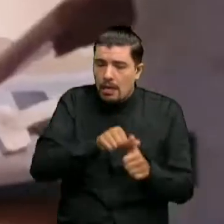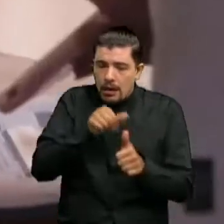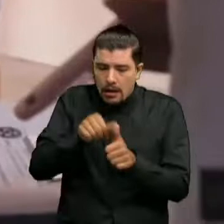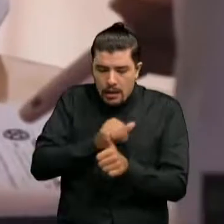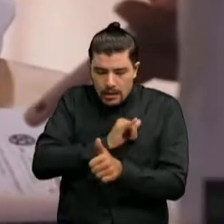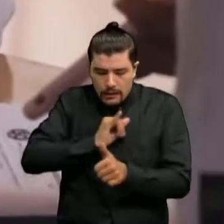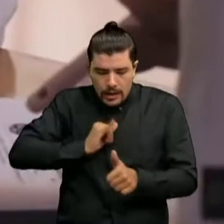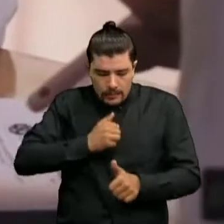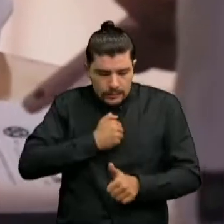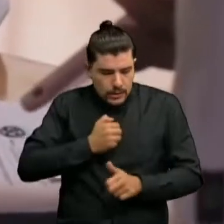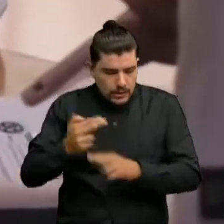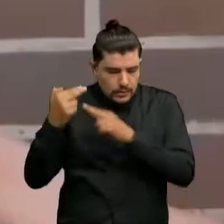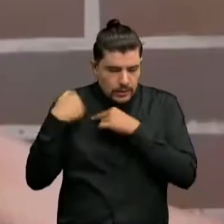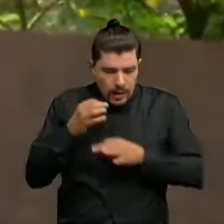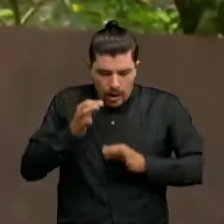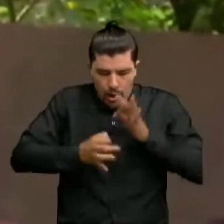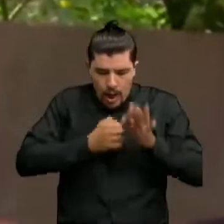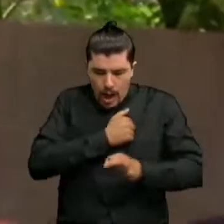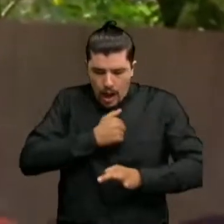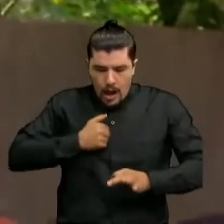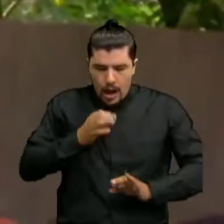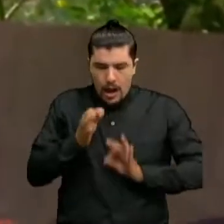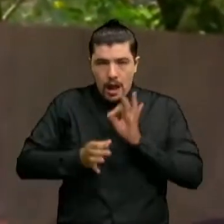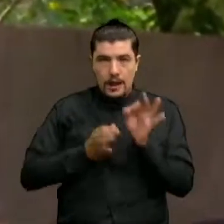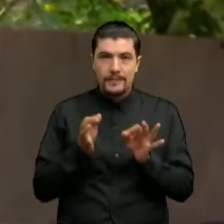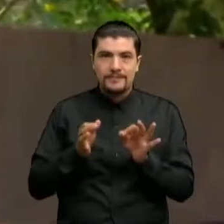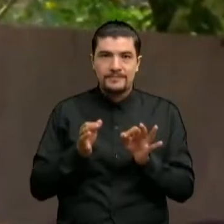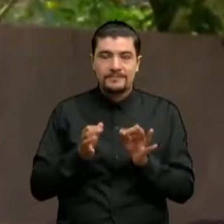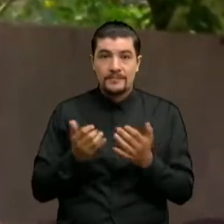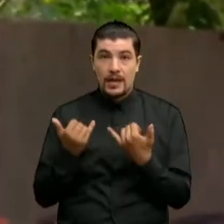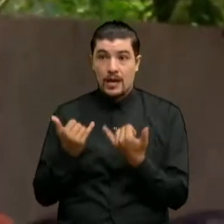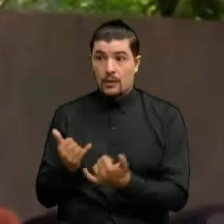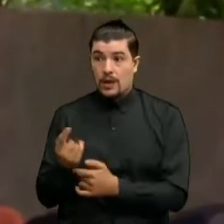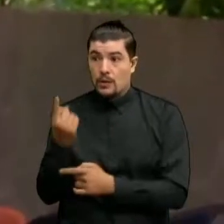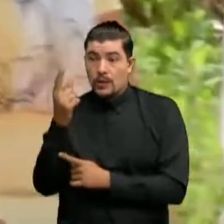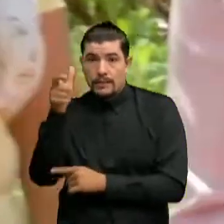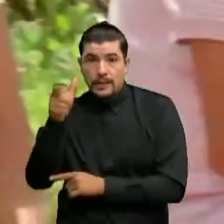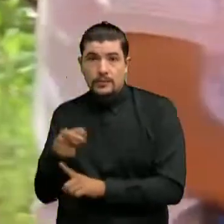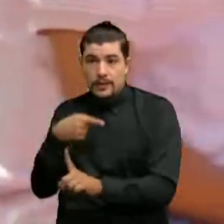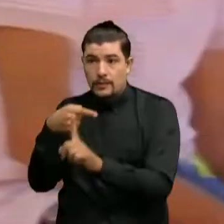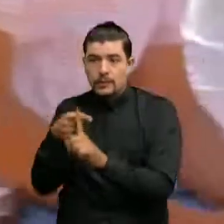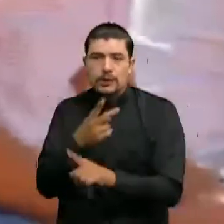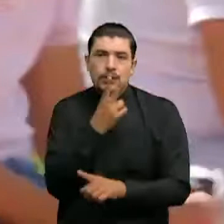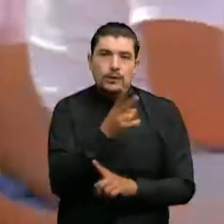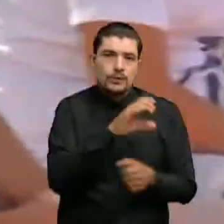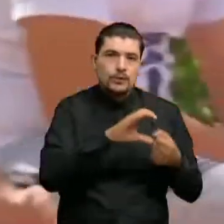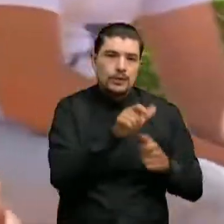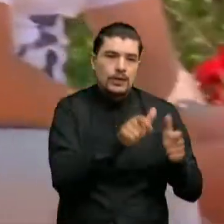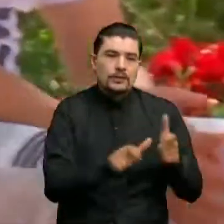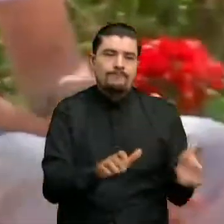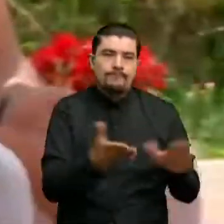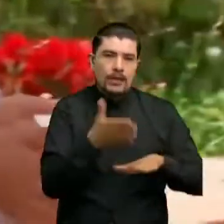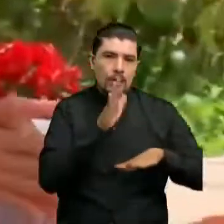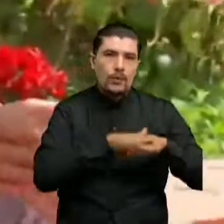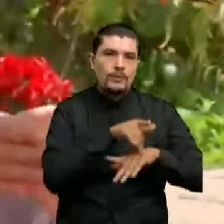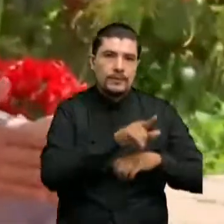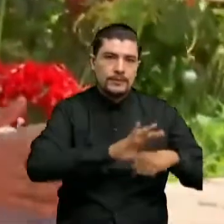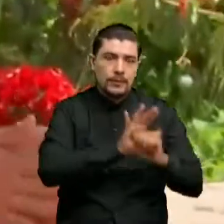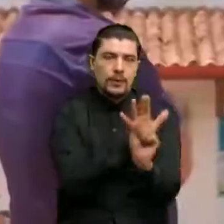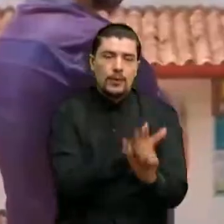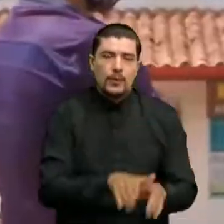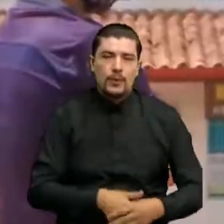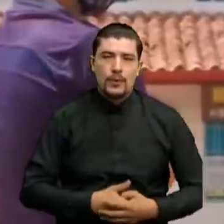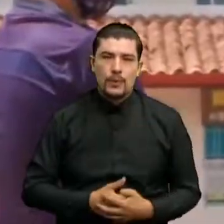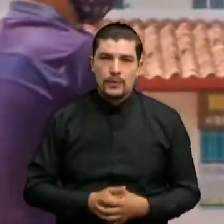responsable de su propio cuidado, el autocuidado Actualmente solo se reporta un caso activo y dos ciudadanos fallecidos en lo que va corrido de la